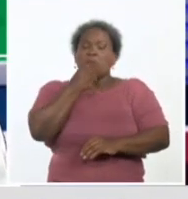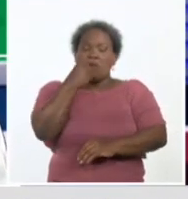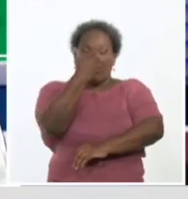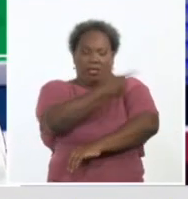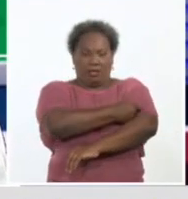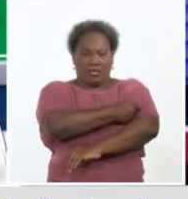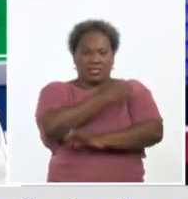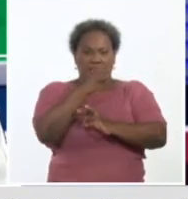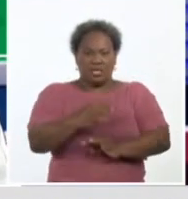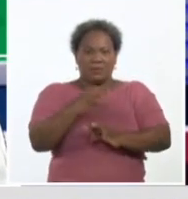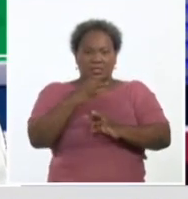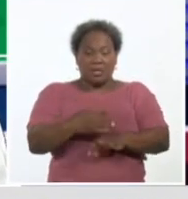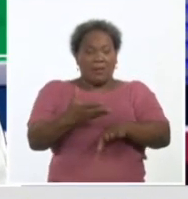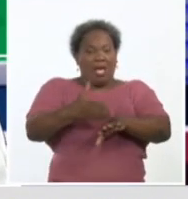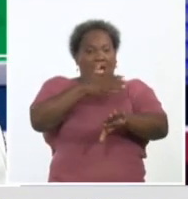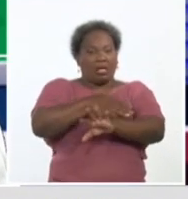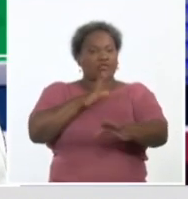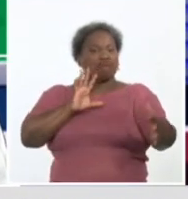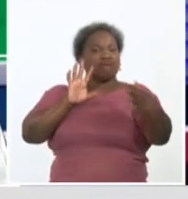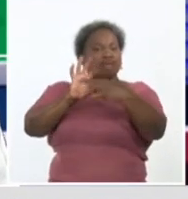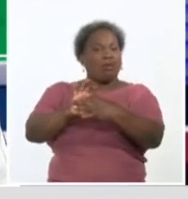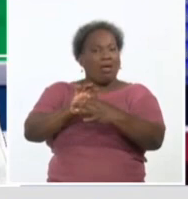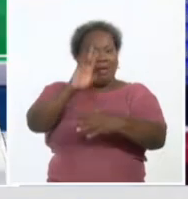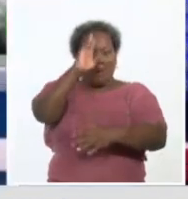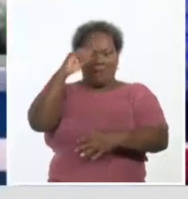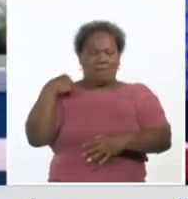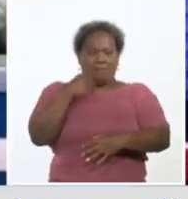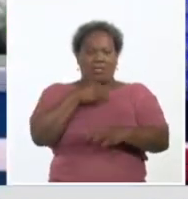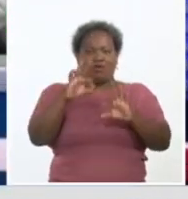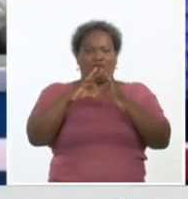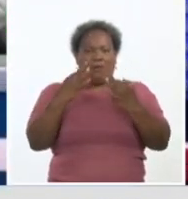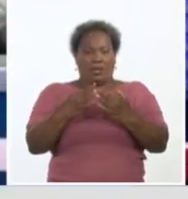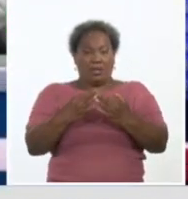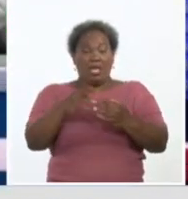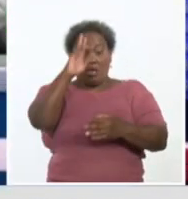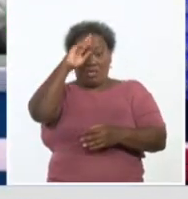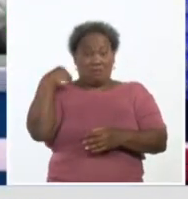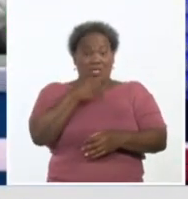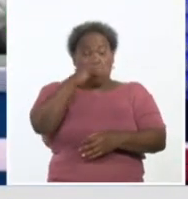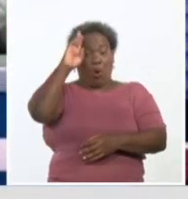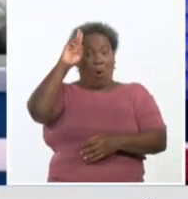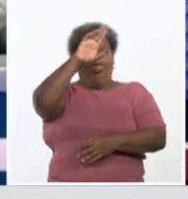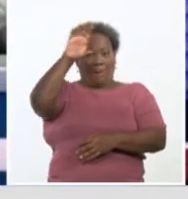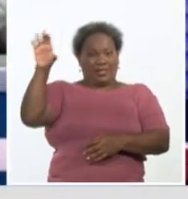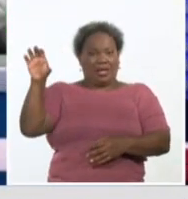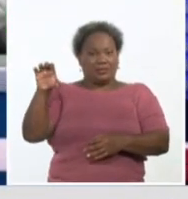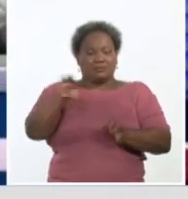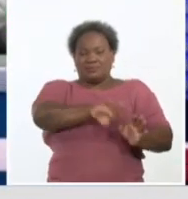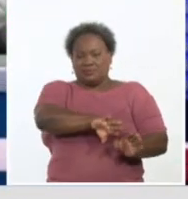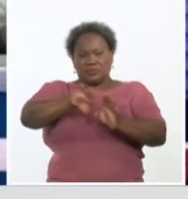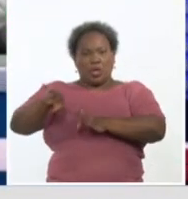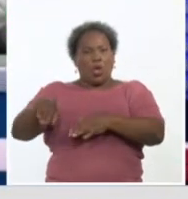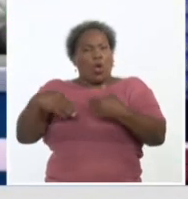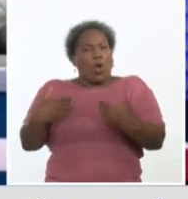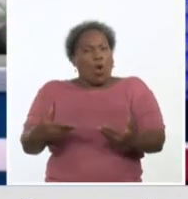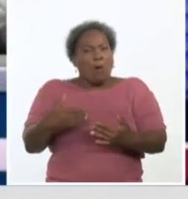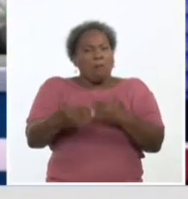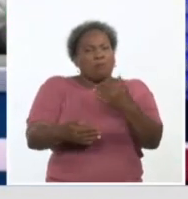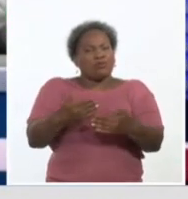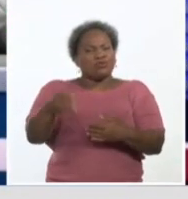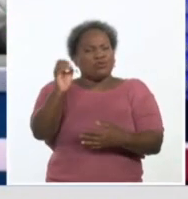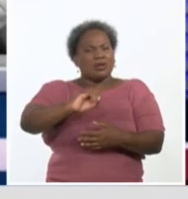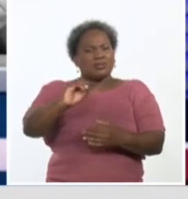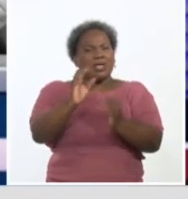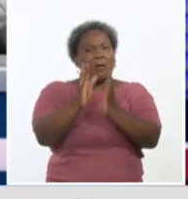previa coordinación con su médico de asistencia. ¿Cómo está organizado el proceso, doctora, para los próximos meses? Ya sabemos que